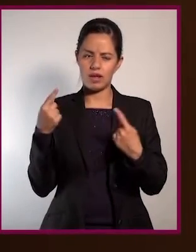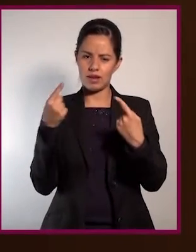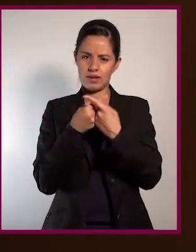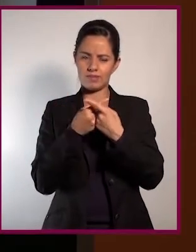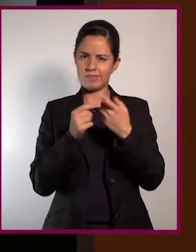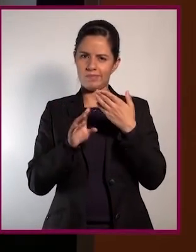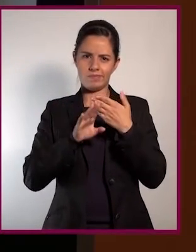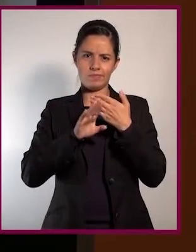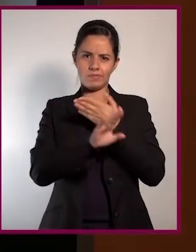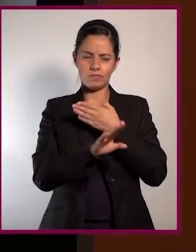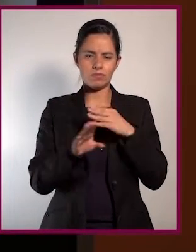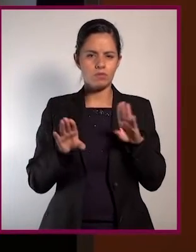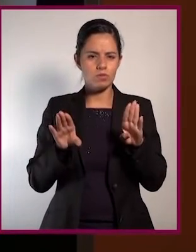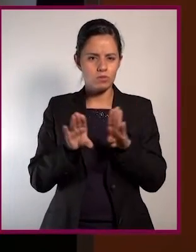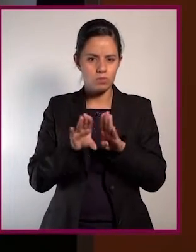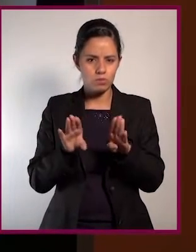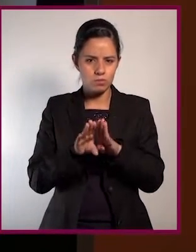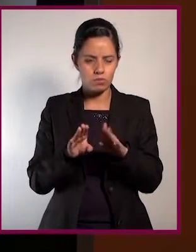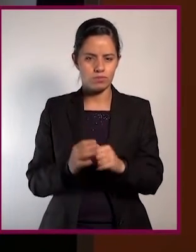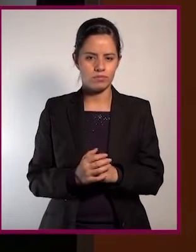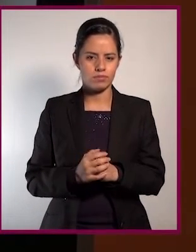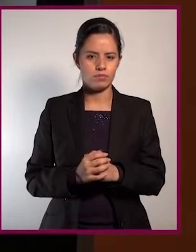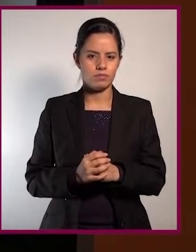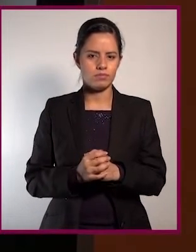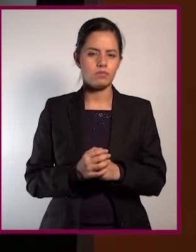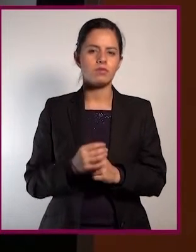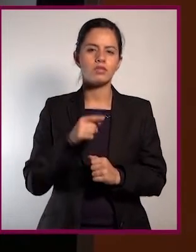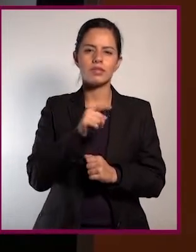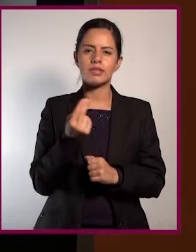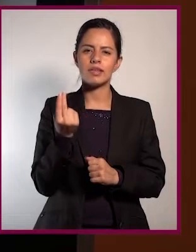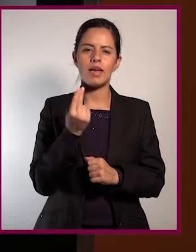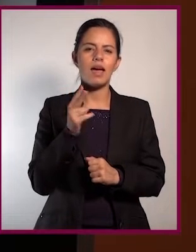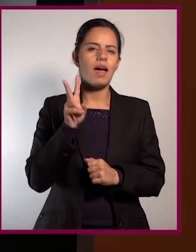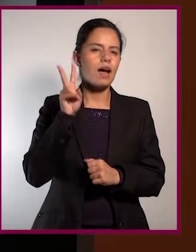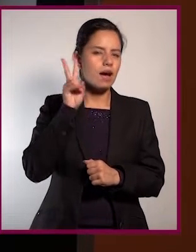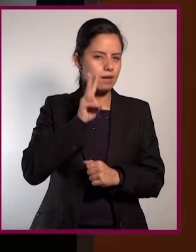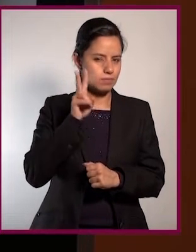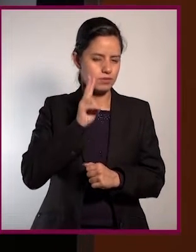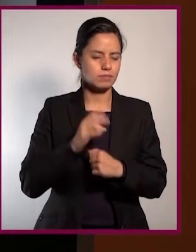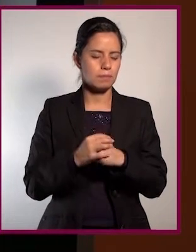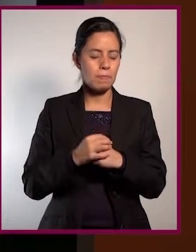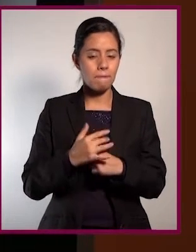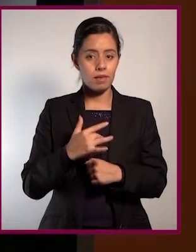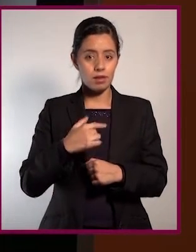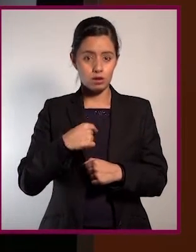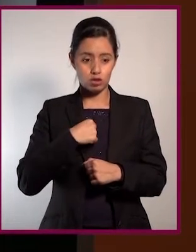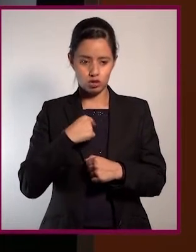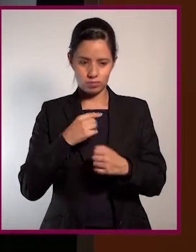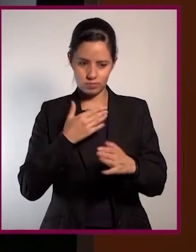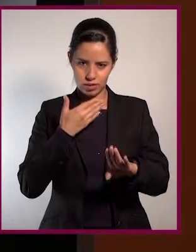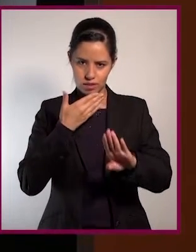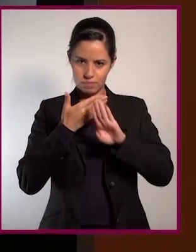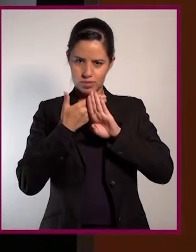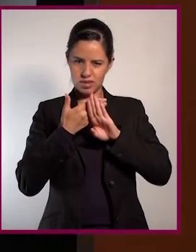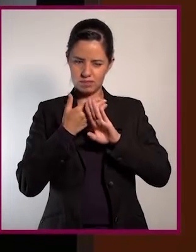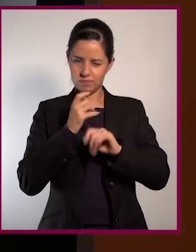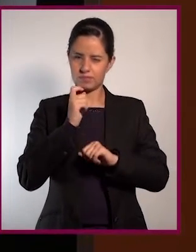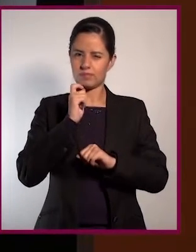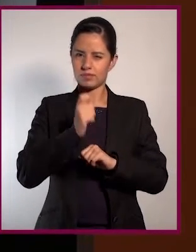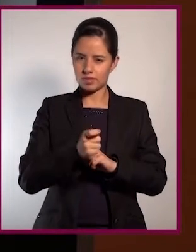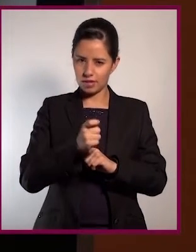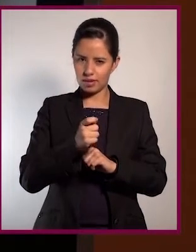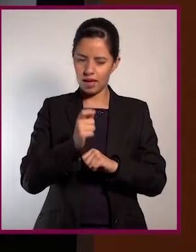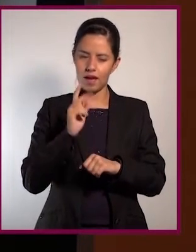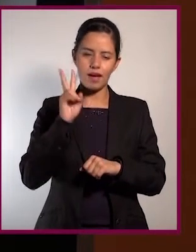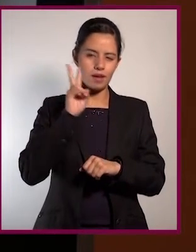alergias? El tratamiento, digamos, más simple y efectivo definitivamente es identificar qué es lo que nos está causando la reacción alérgica